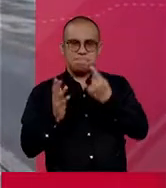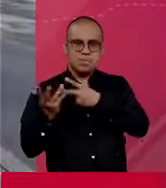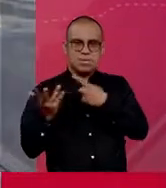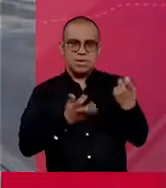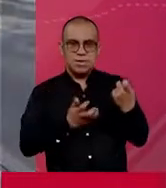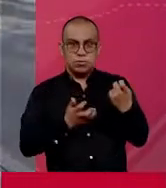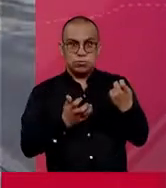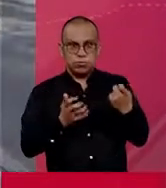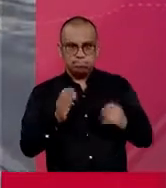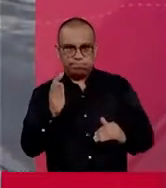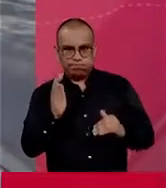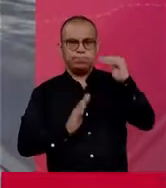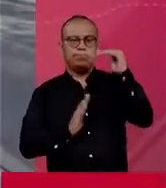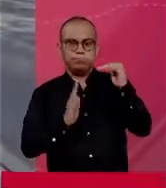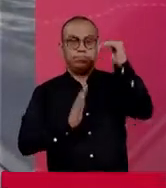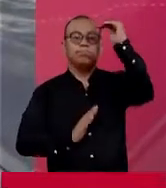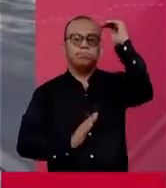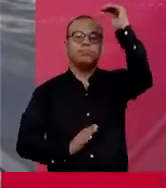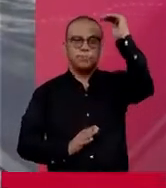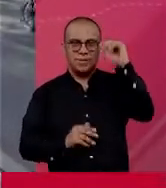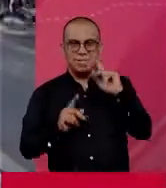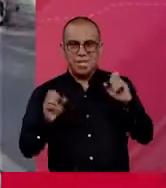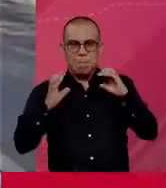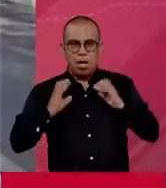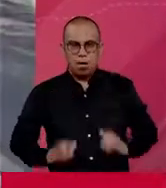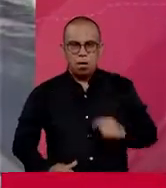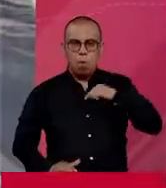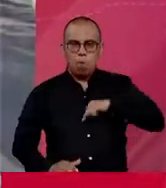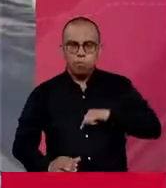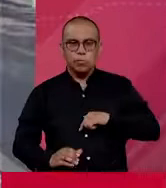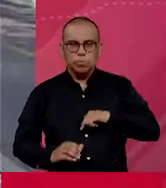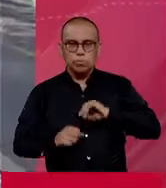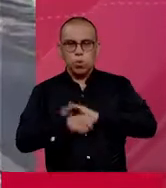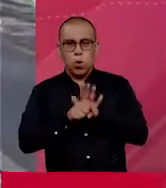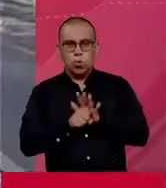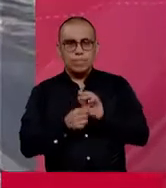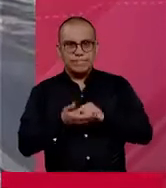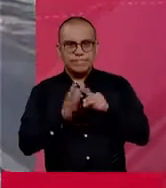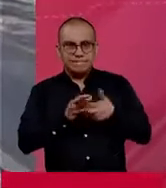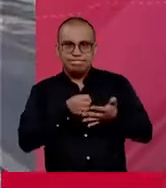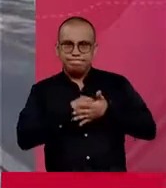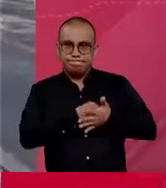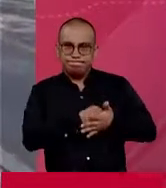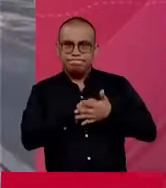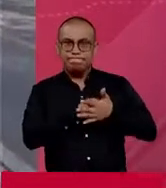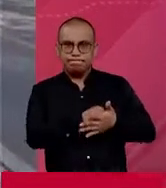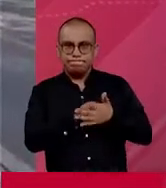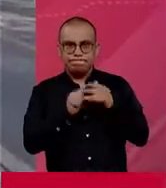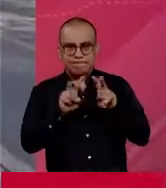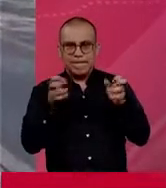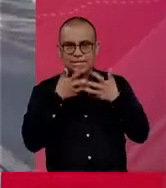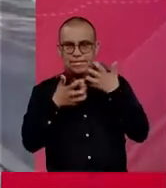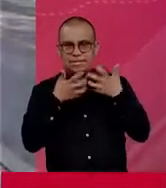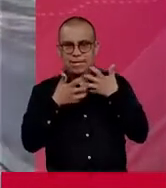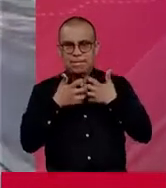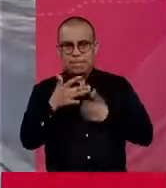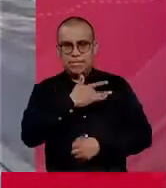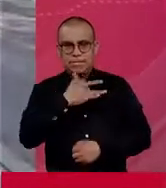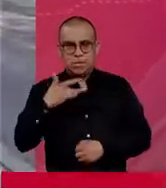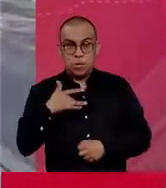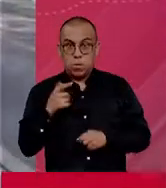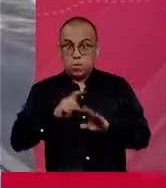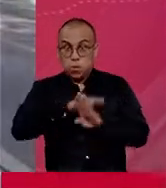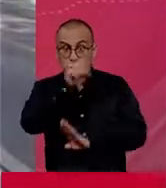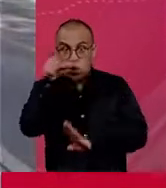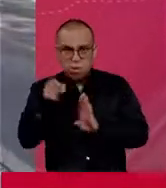Este incremento diario en pacientes positivos son la presión que se le está poniendo al sistema sanitario. Todavía no hemos